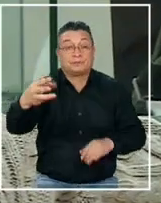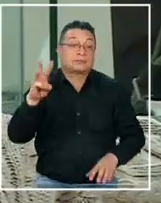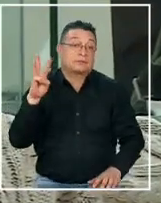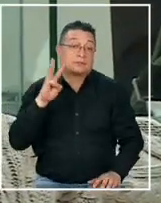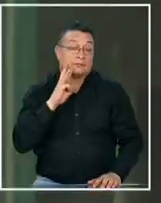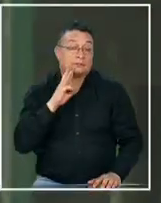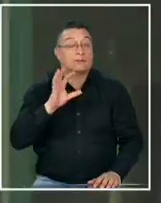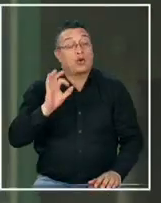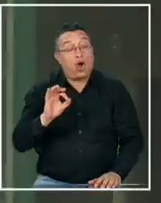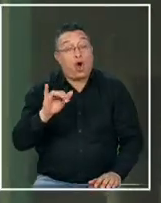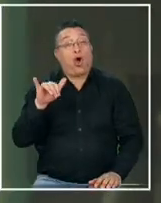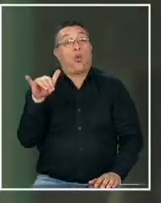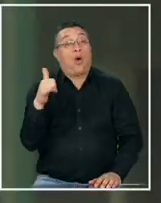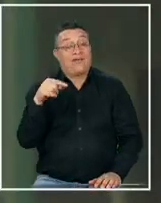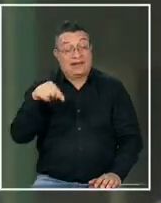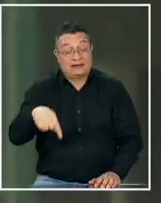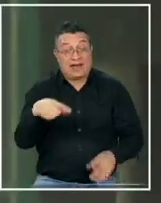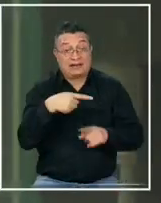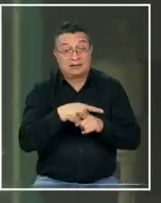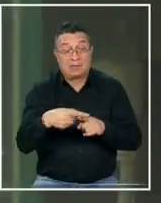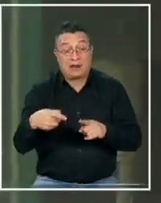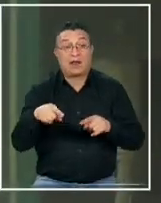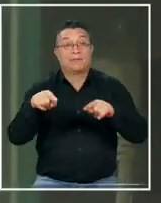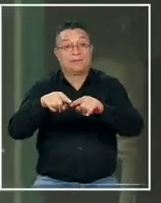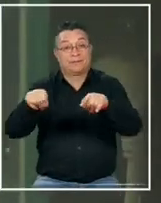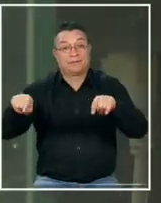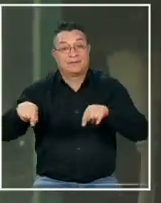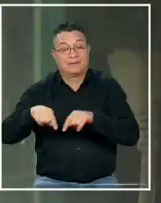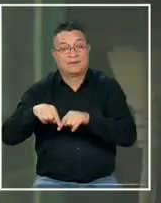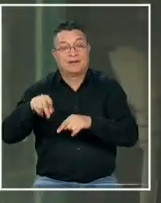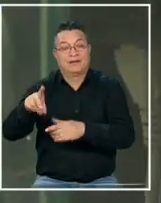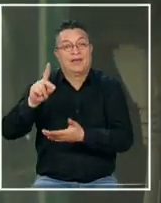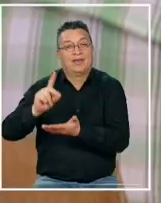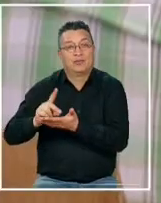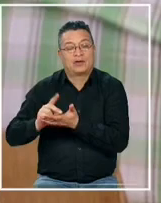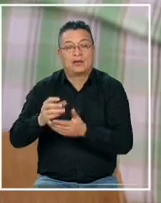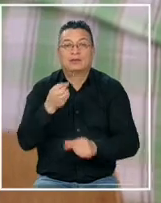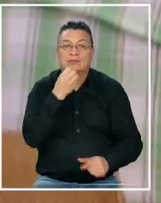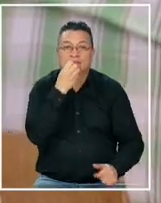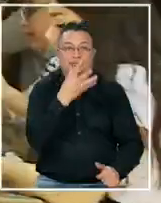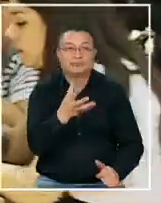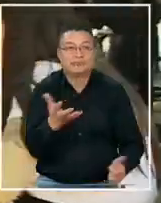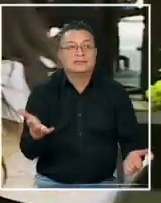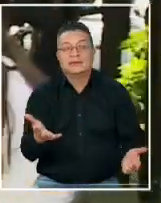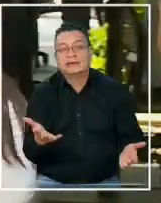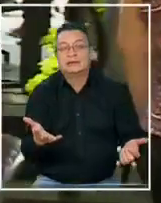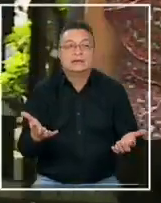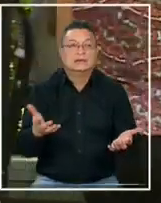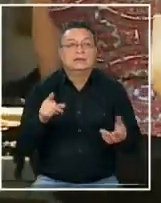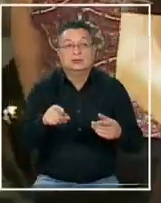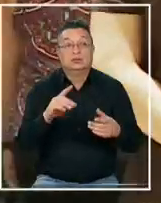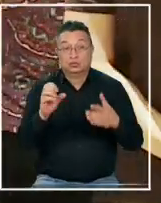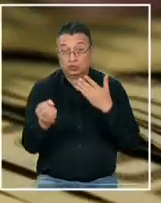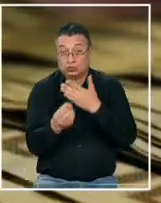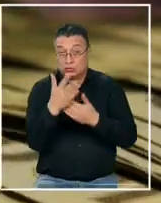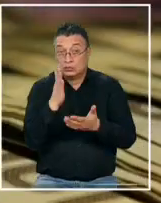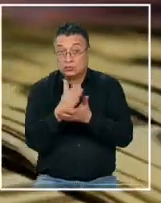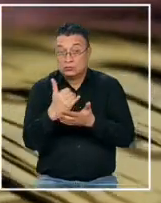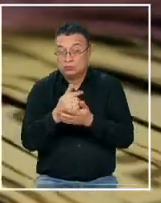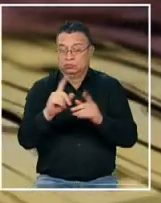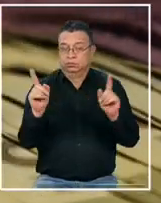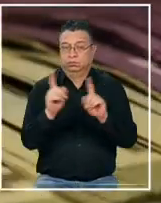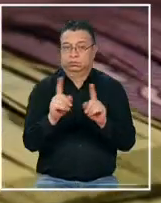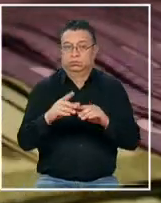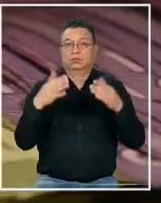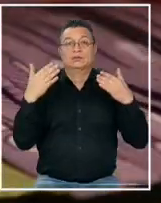a más tardar el jueves de esta misma semana cuando la sala de la Cámara se pronuncie. Una estrategia que no es novedosa. Ya, por